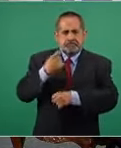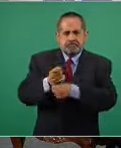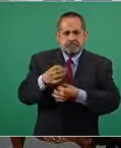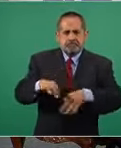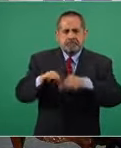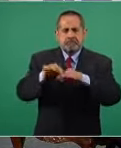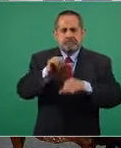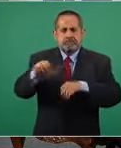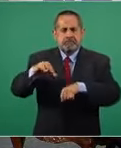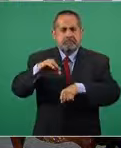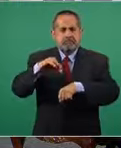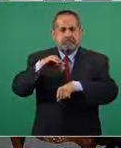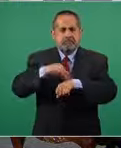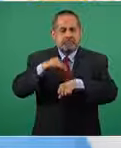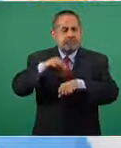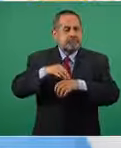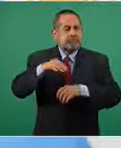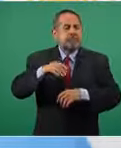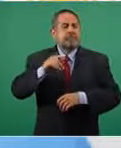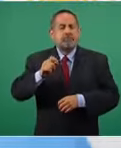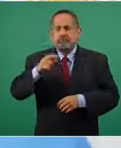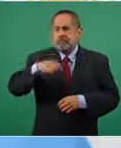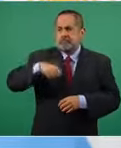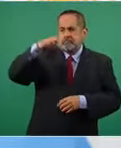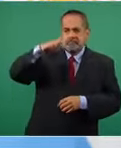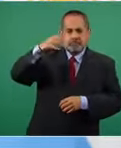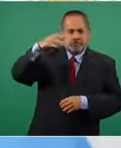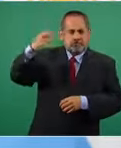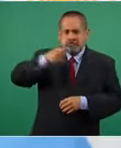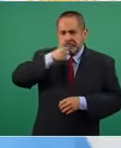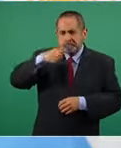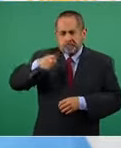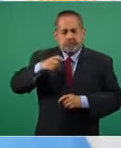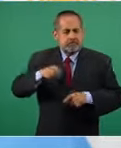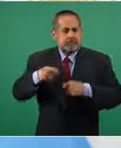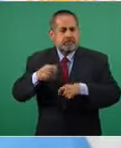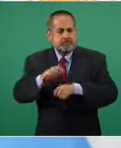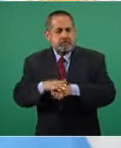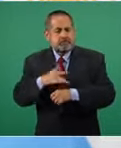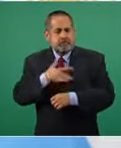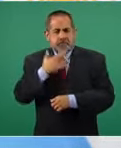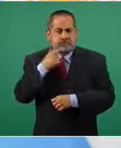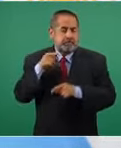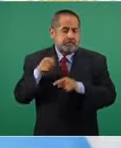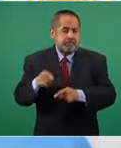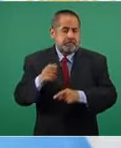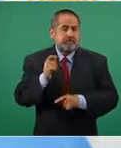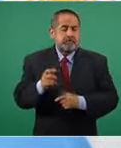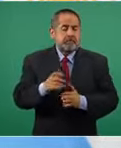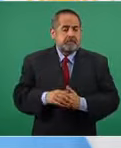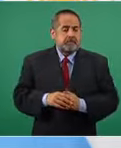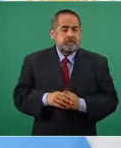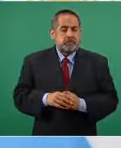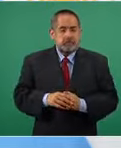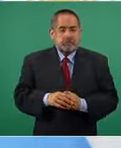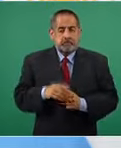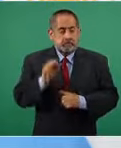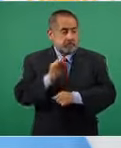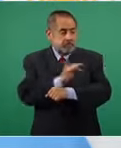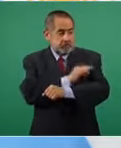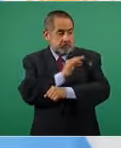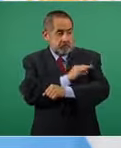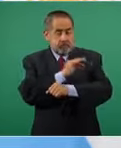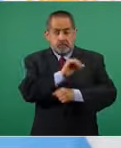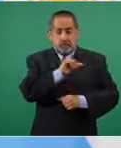a los adultos mayores se asegura que si se vacuna